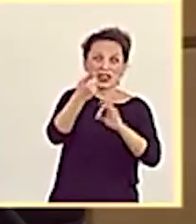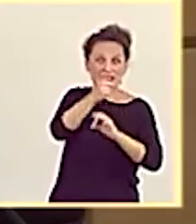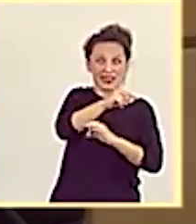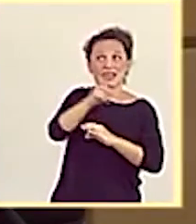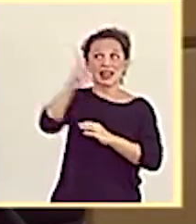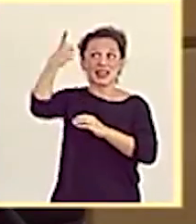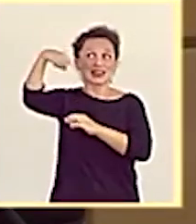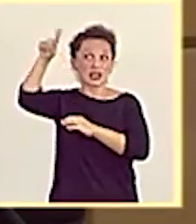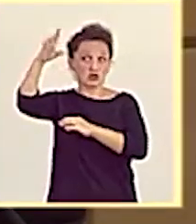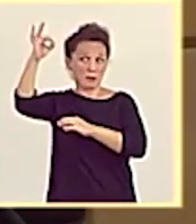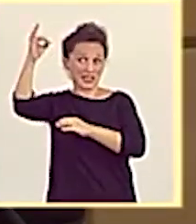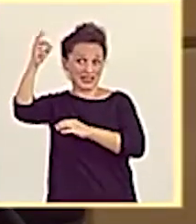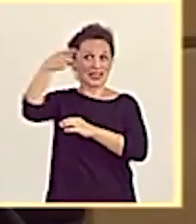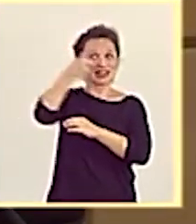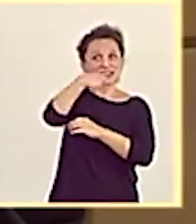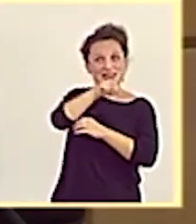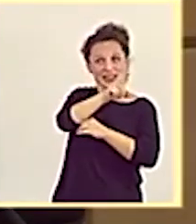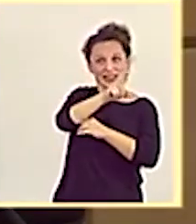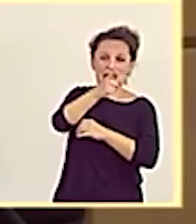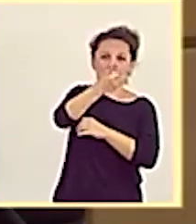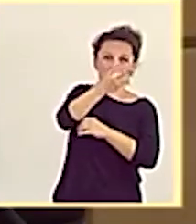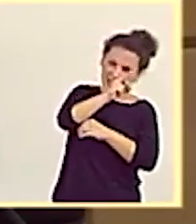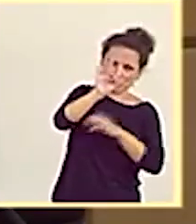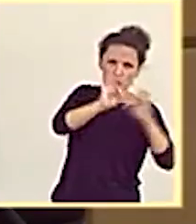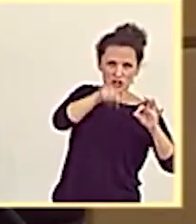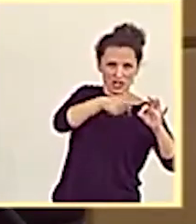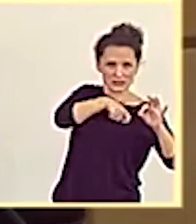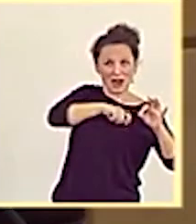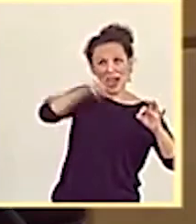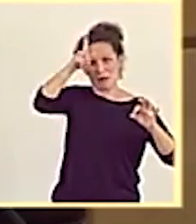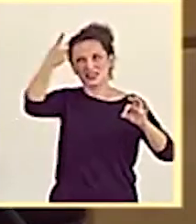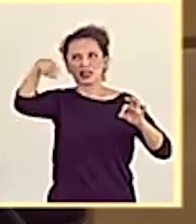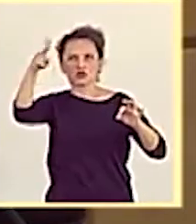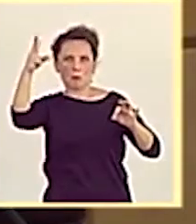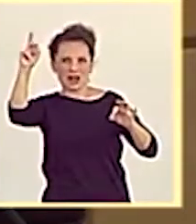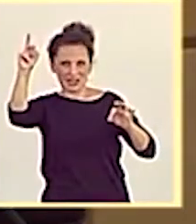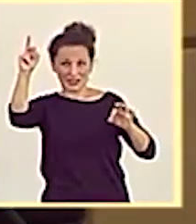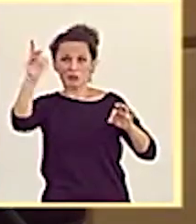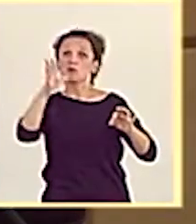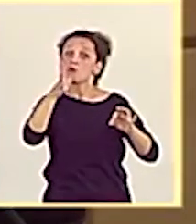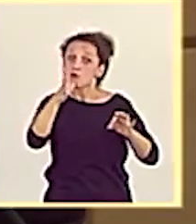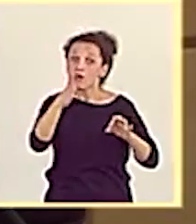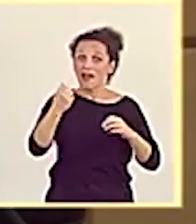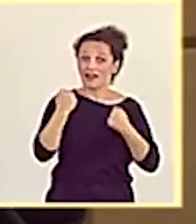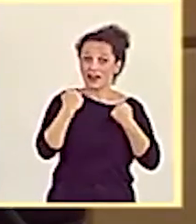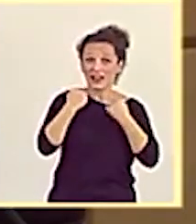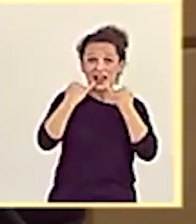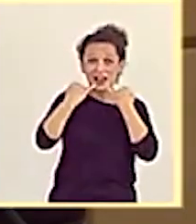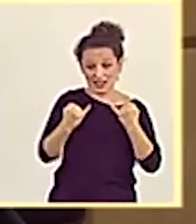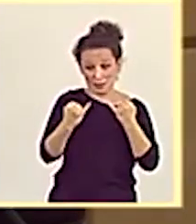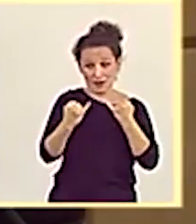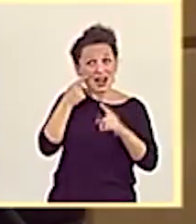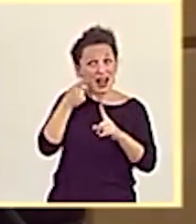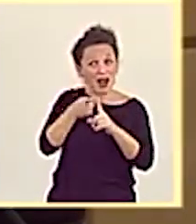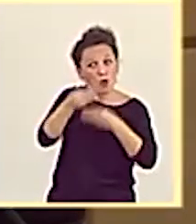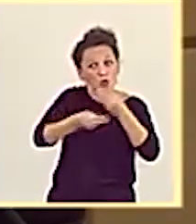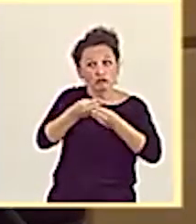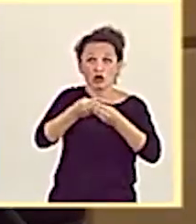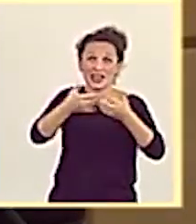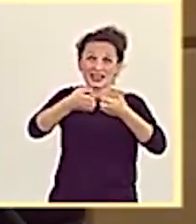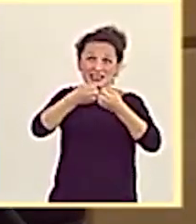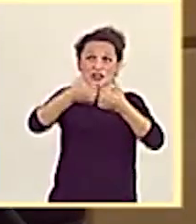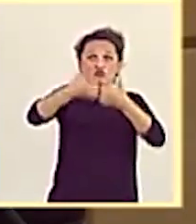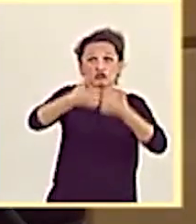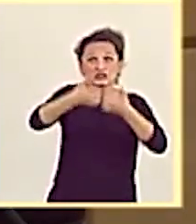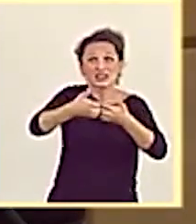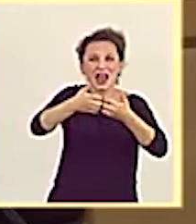-20%. Por lo tanto, en España el coste de la energía eléctrica para usos industriales puede suponer el doble del